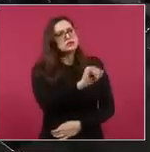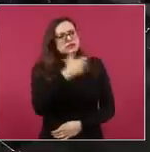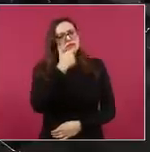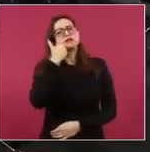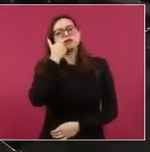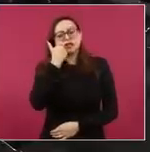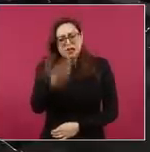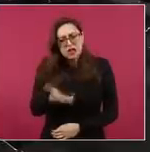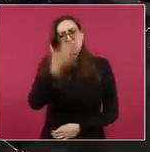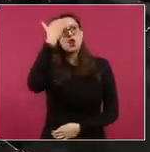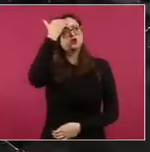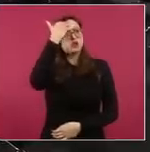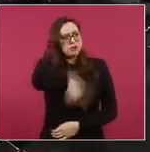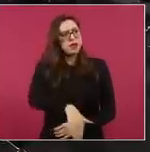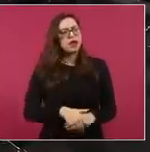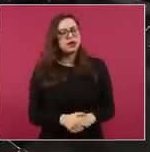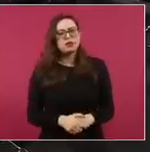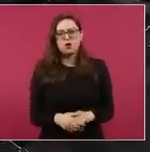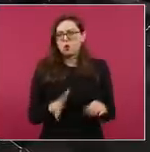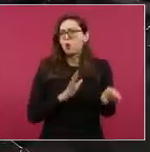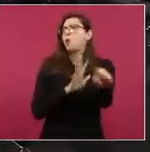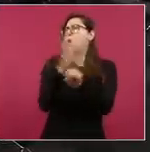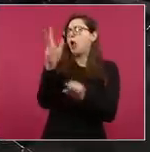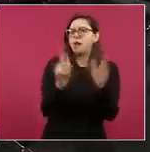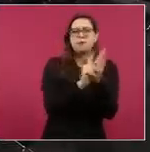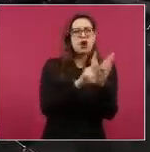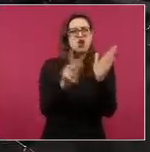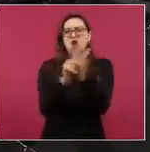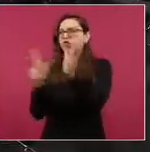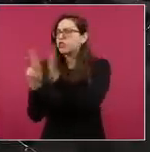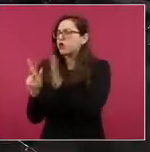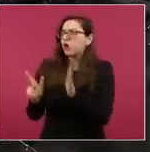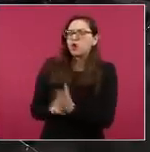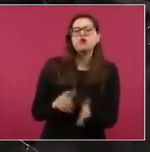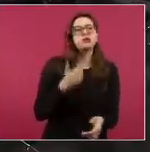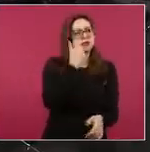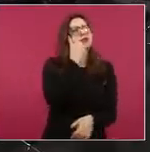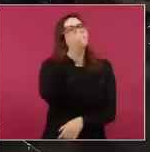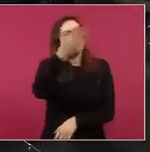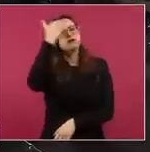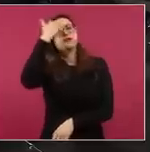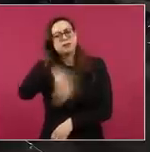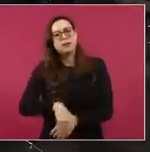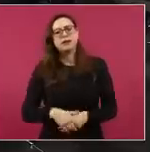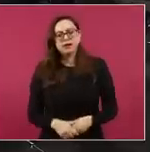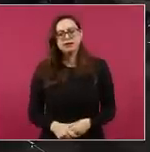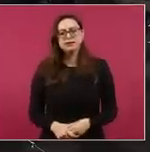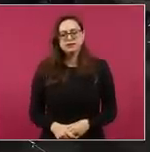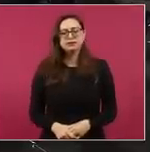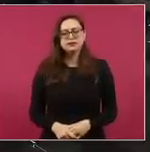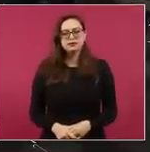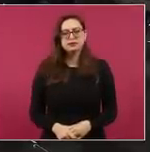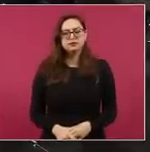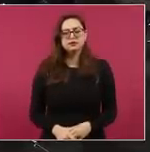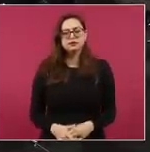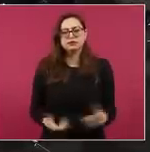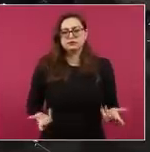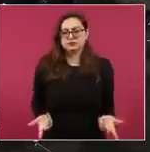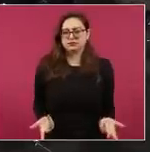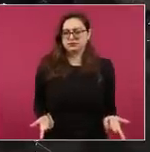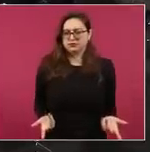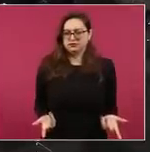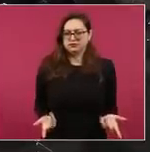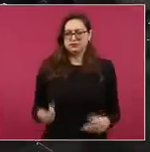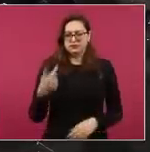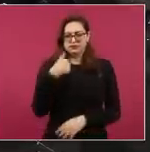Claro, todo estaba yo viendo en